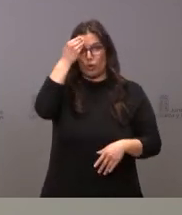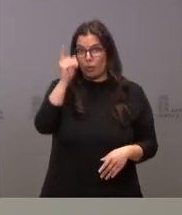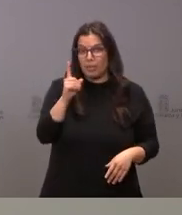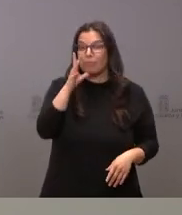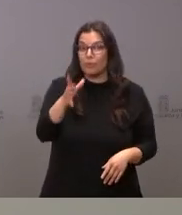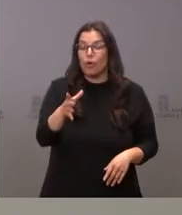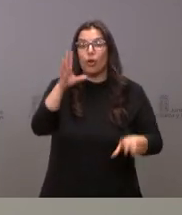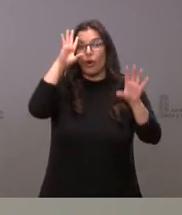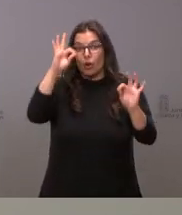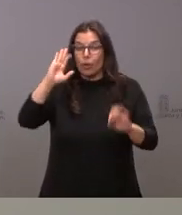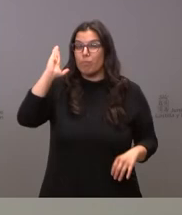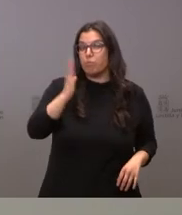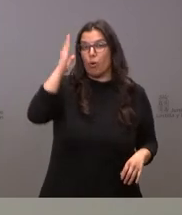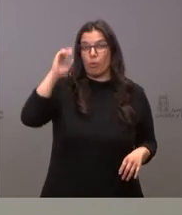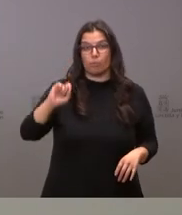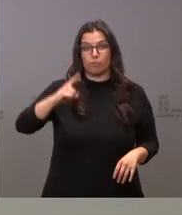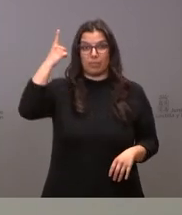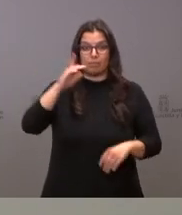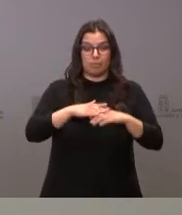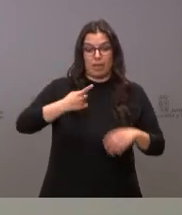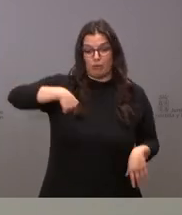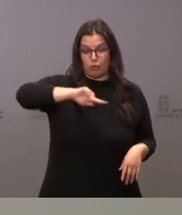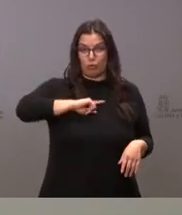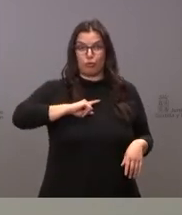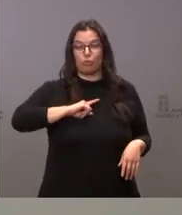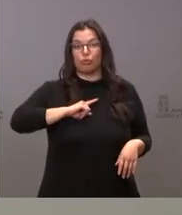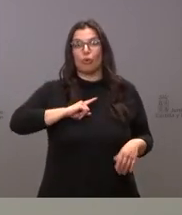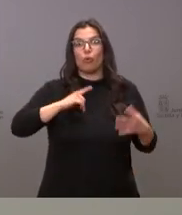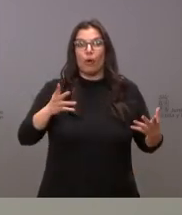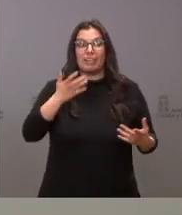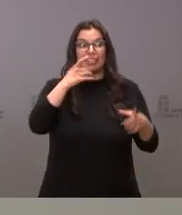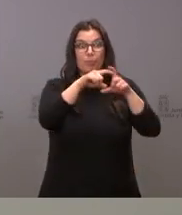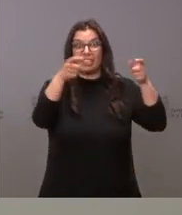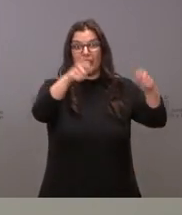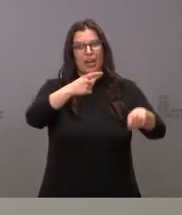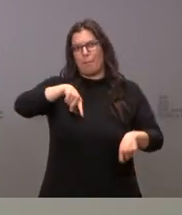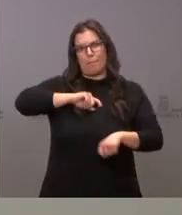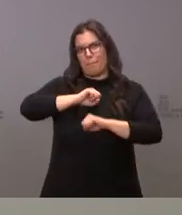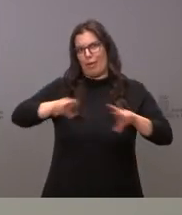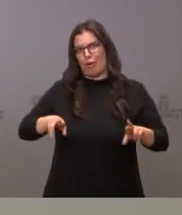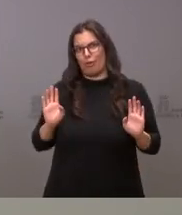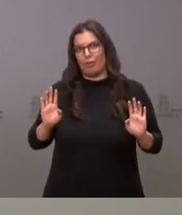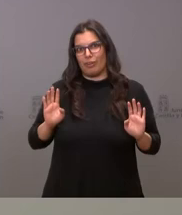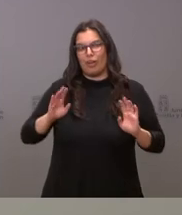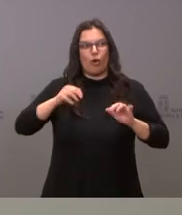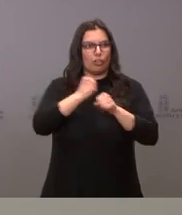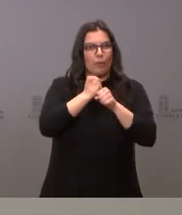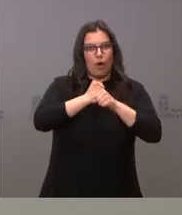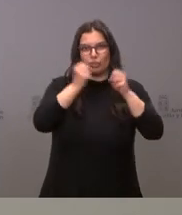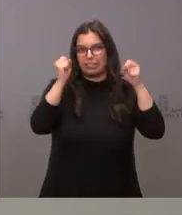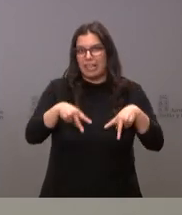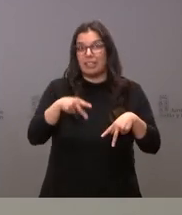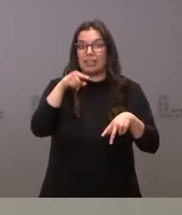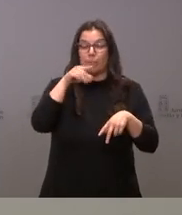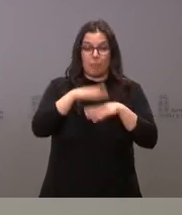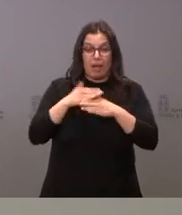lógicamente el mayor perjuicio también para las arcas de la comunidad autónoma es el cierre de empresas y es la pérdida de actividad y la mayor garantía también para